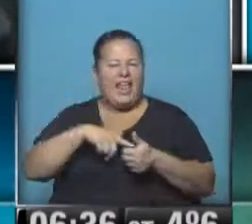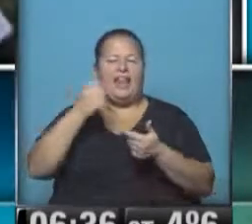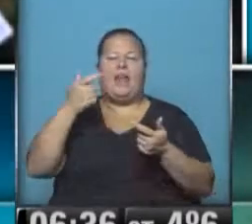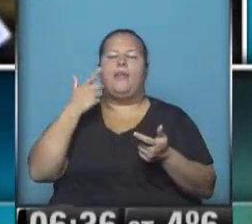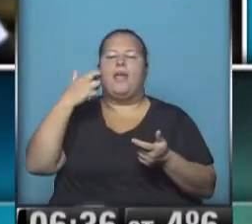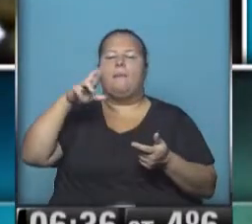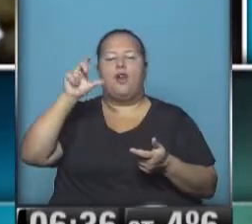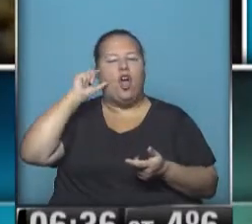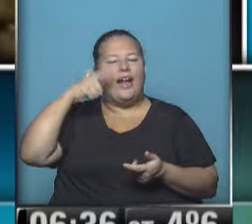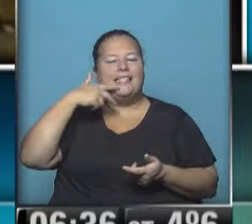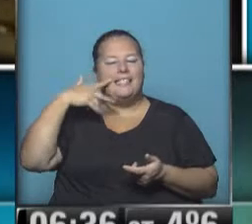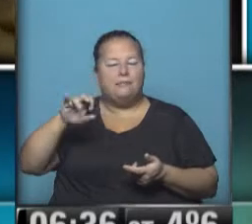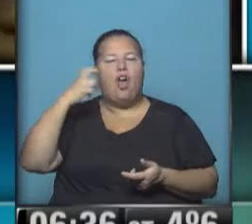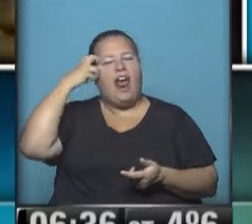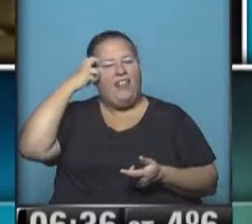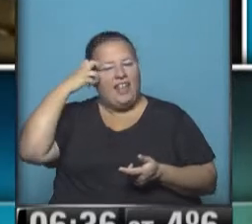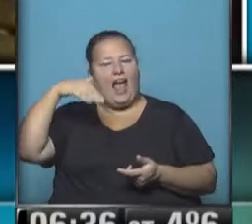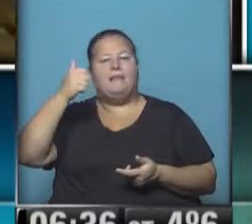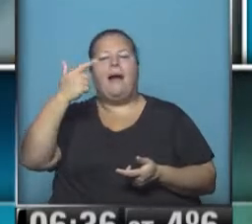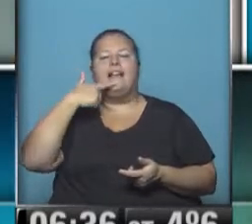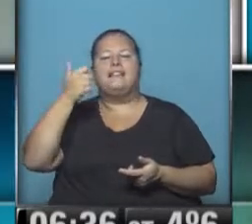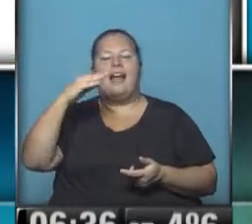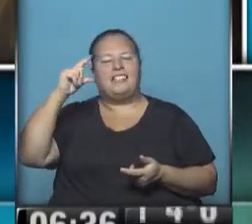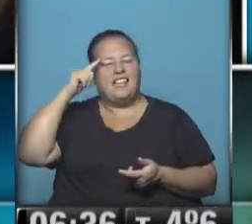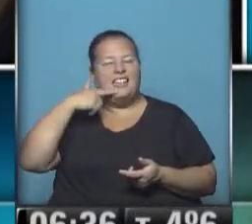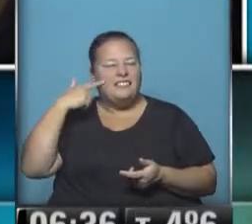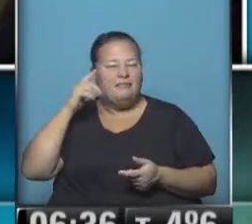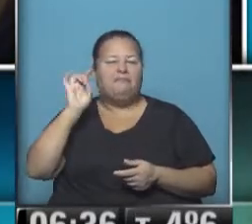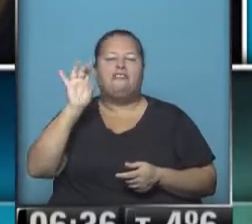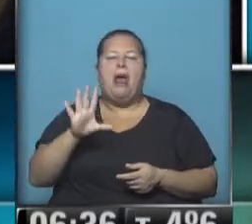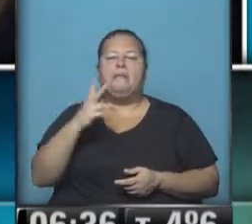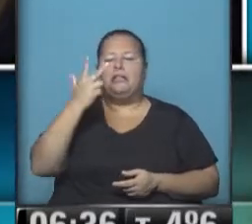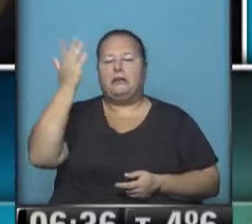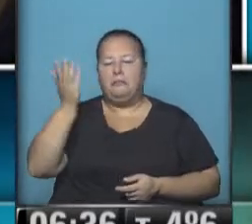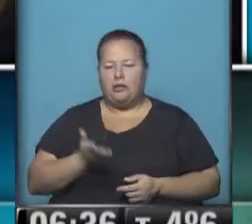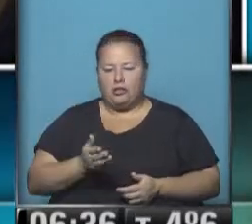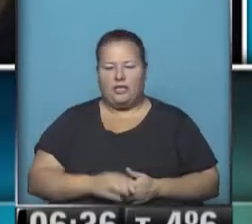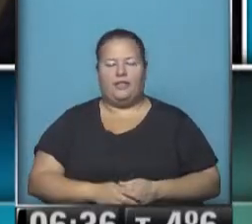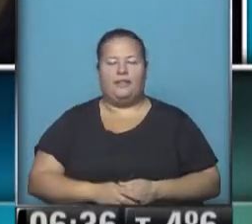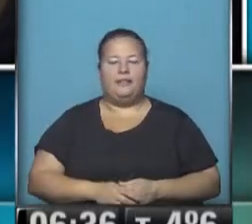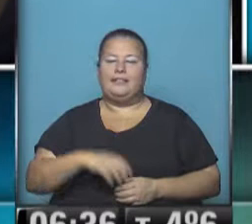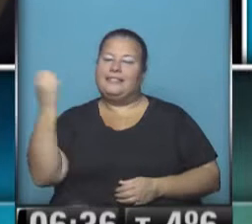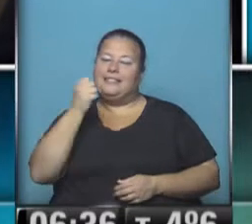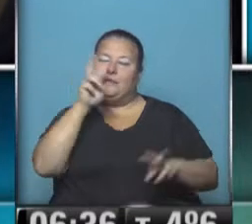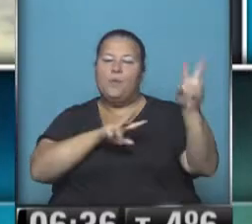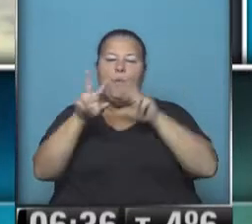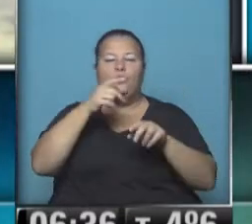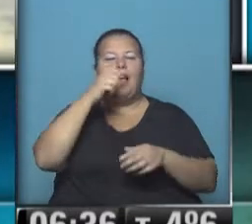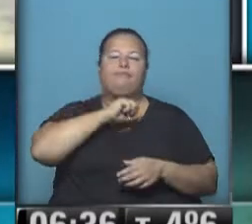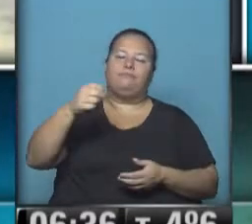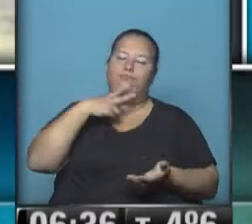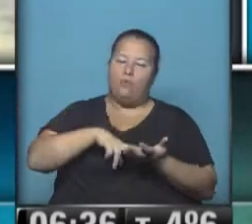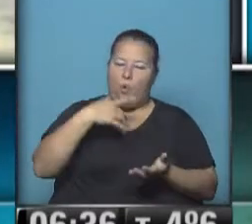del progresismo, y el radical Horacio Massachesi, que apenas sumó el 3%. A la casa de evasores,